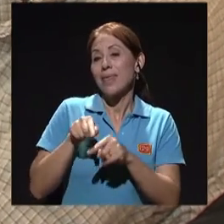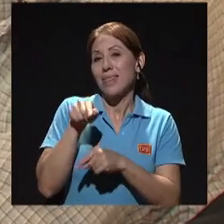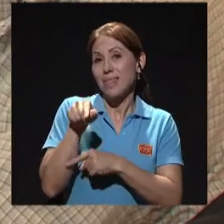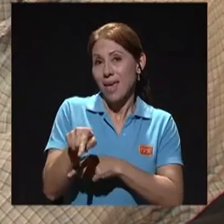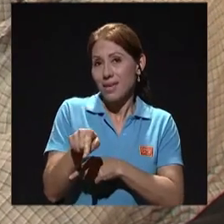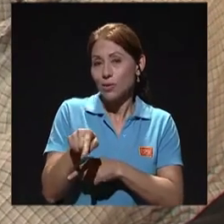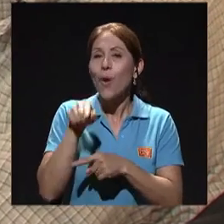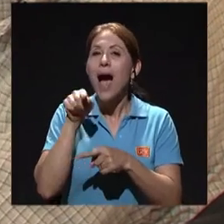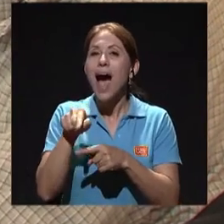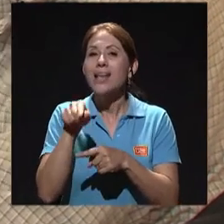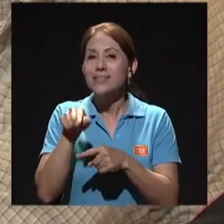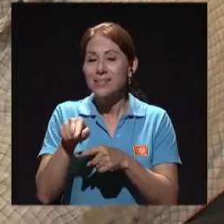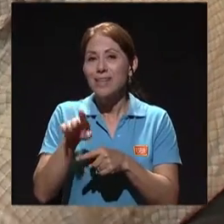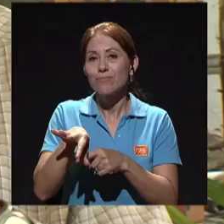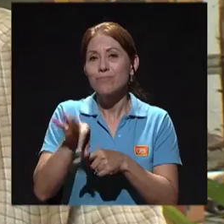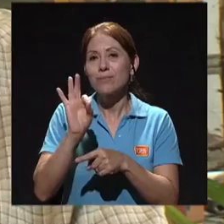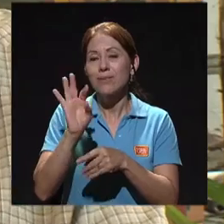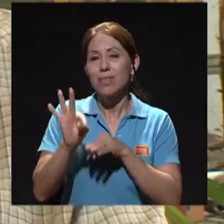sangre que se le toma.